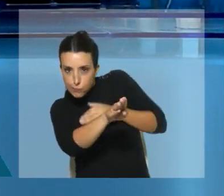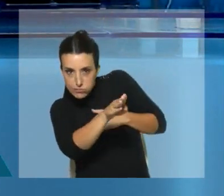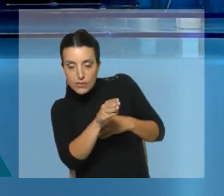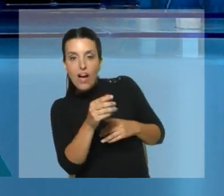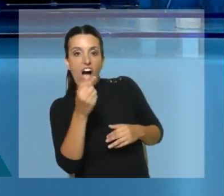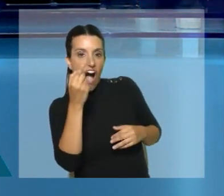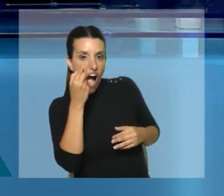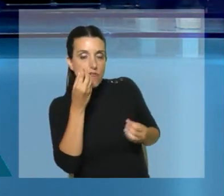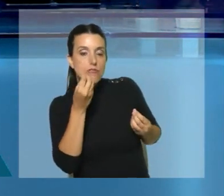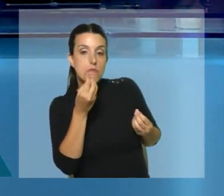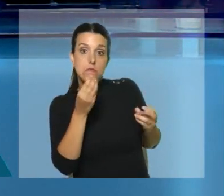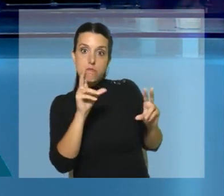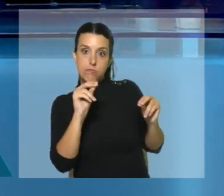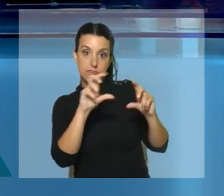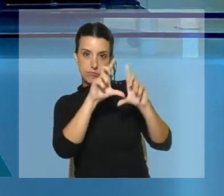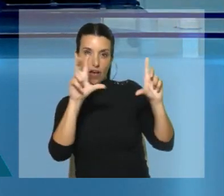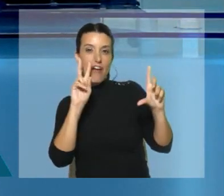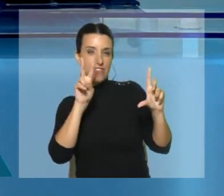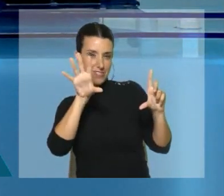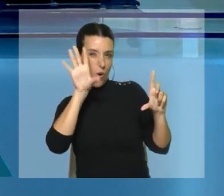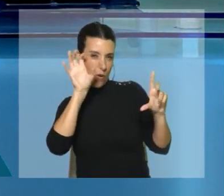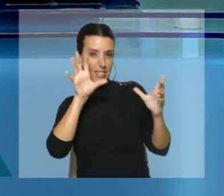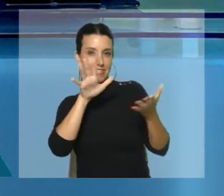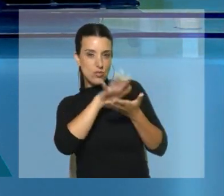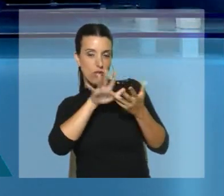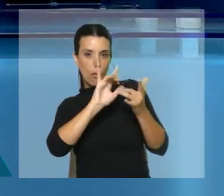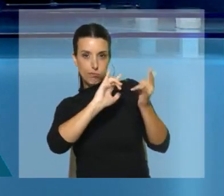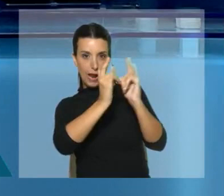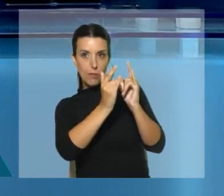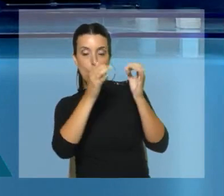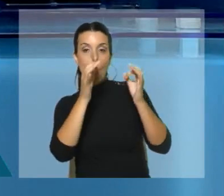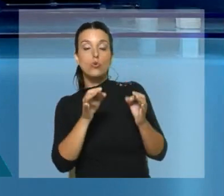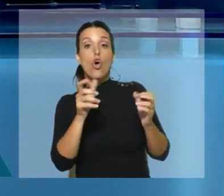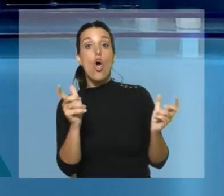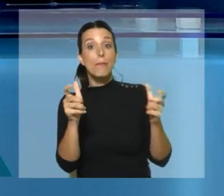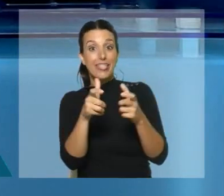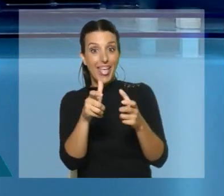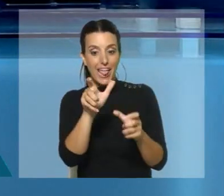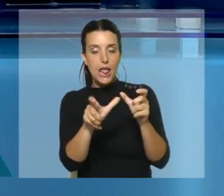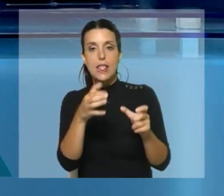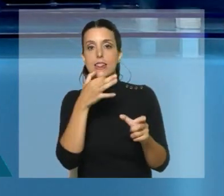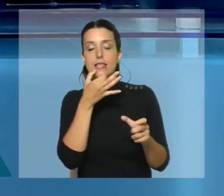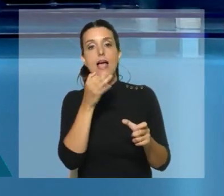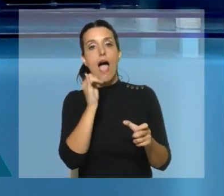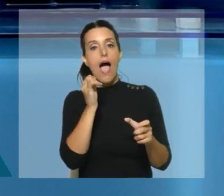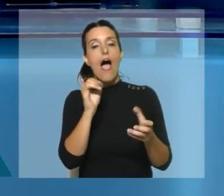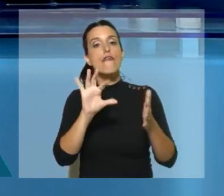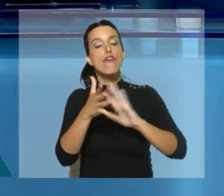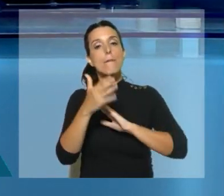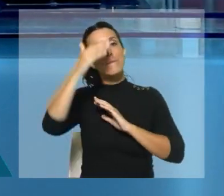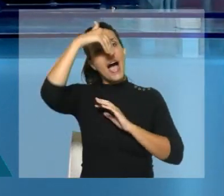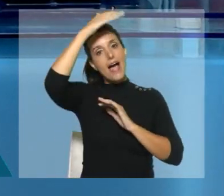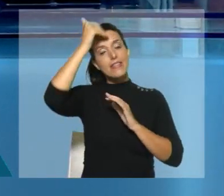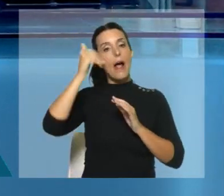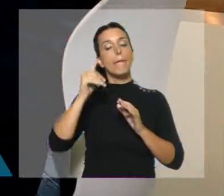imágenes habían sido tremendas, las podemos ir viendo seguramente ahora y lo está en este comité, está diciendo que hubo insurrección por parte del ex presidente.